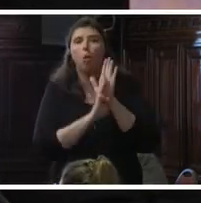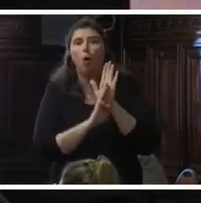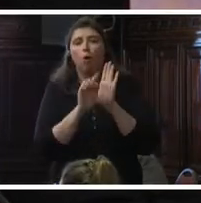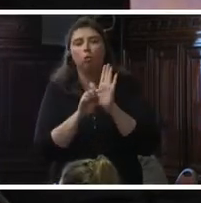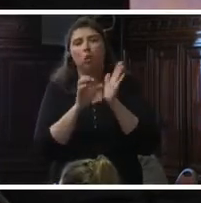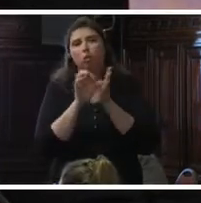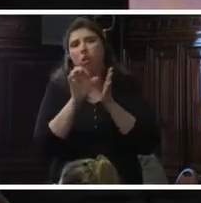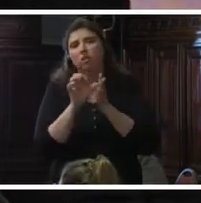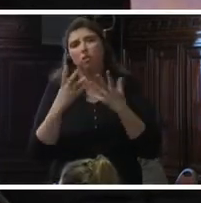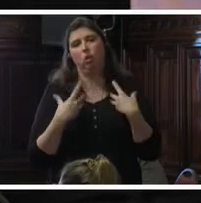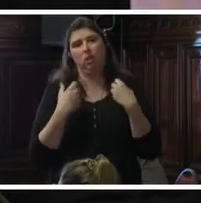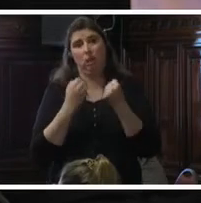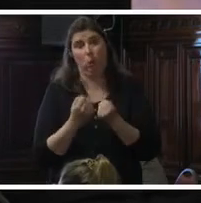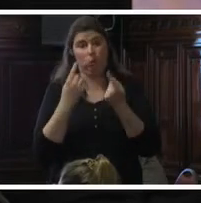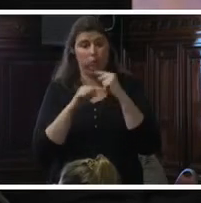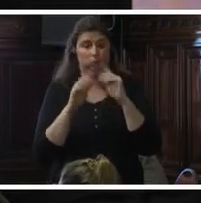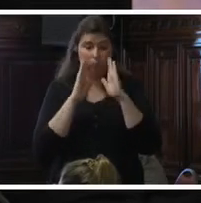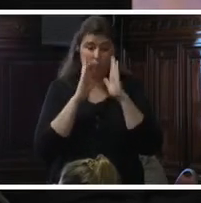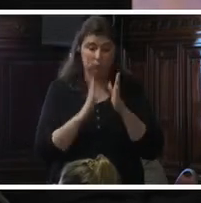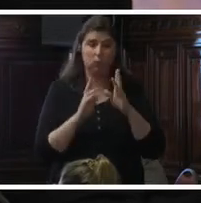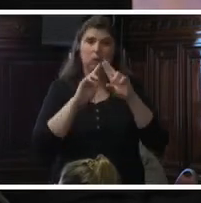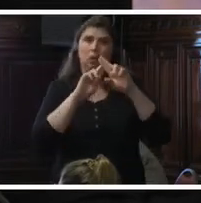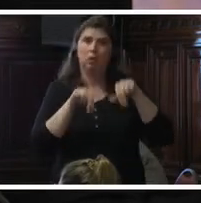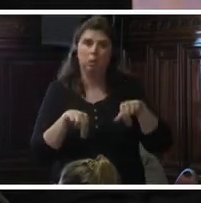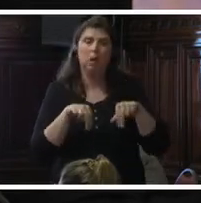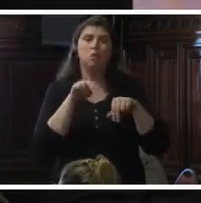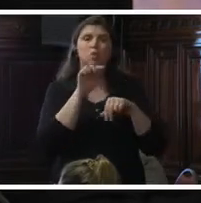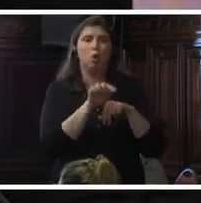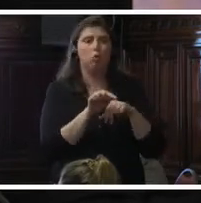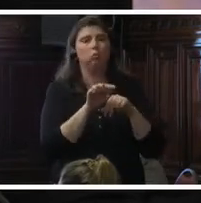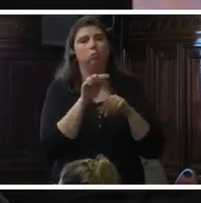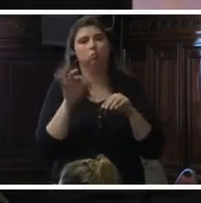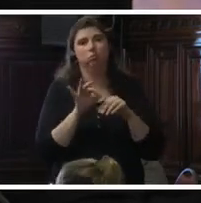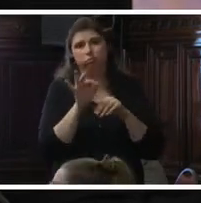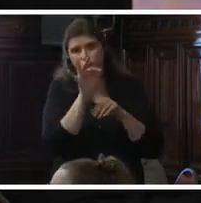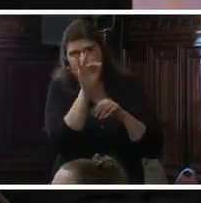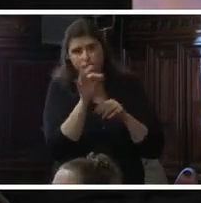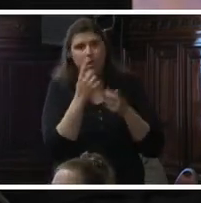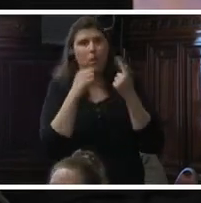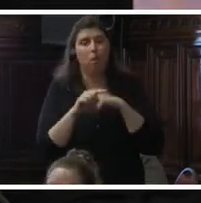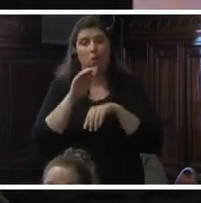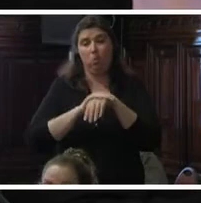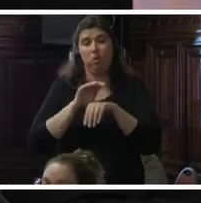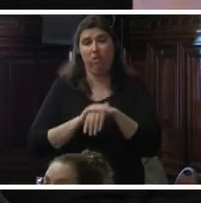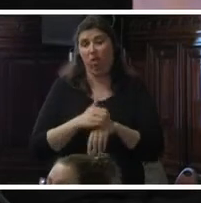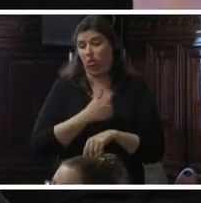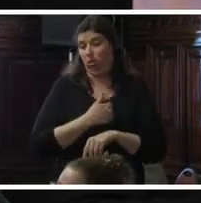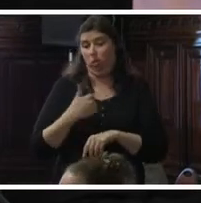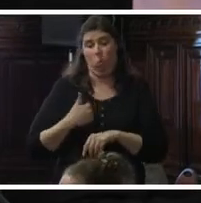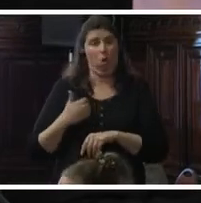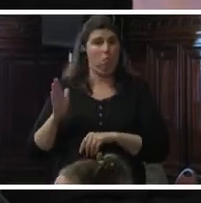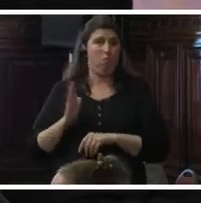salud. El principal foco fue la eliminación del vector y la responsabilidad individual de las mujeres y su